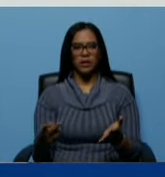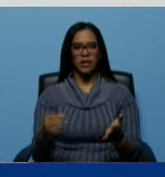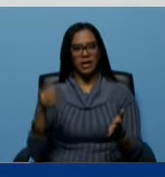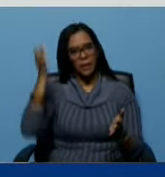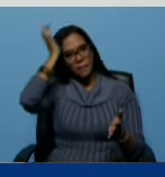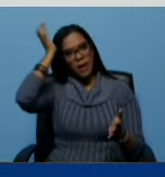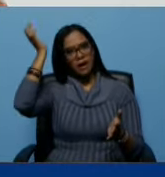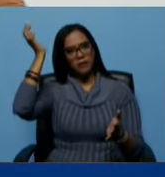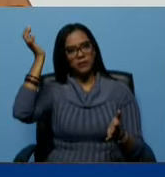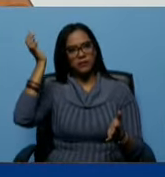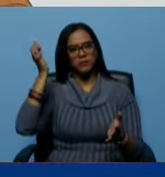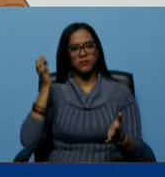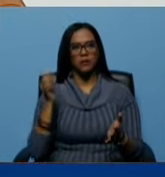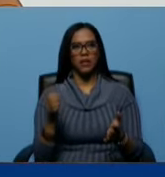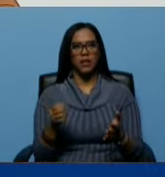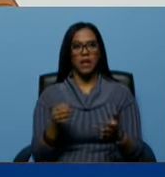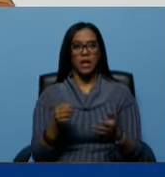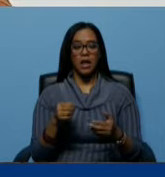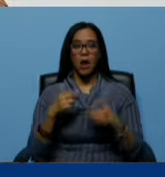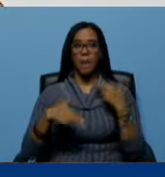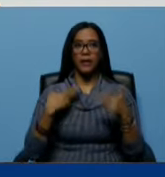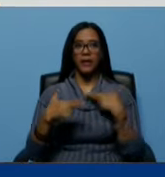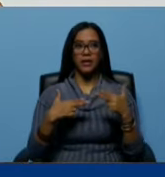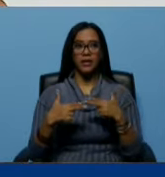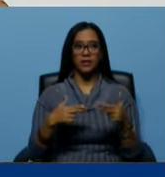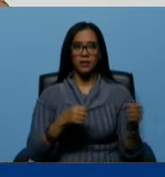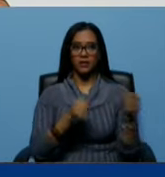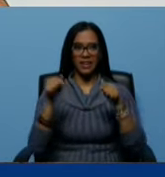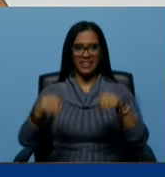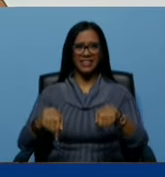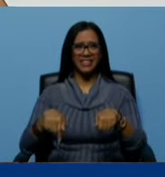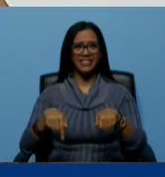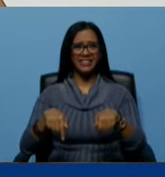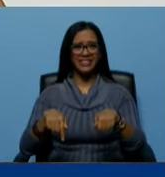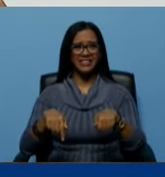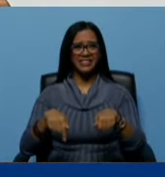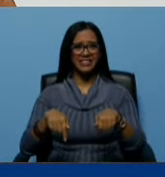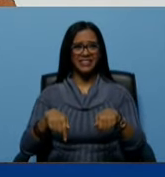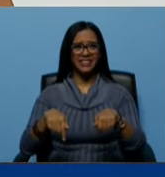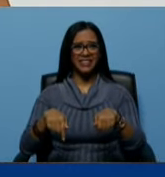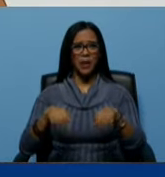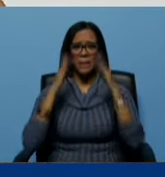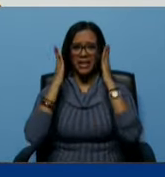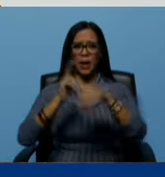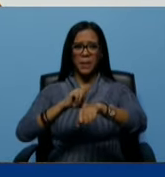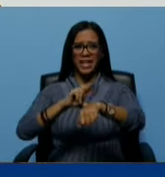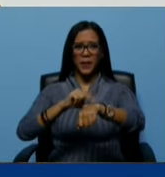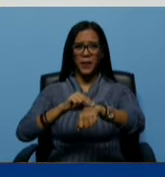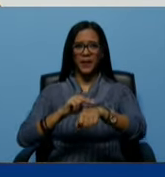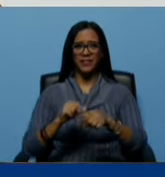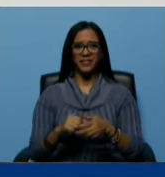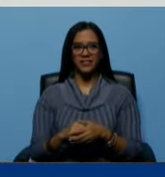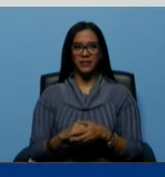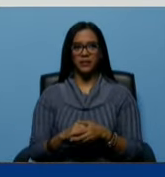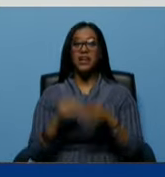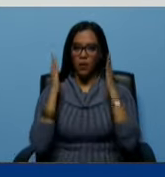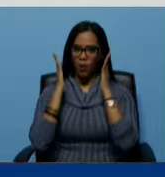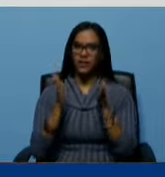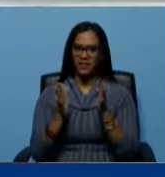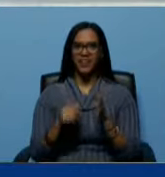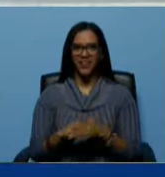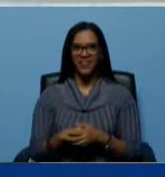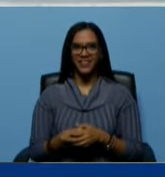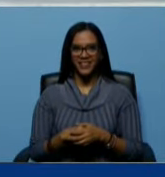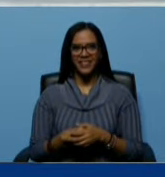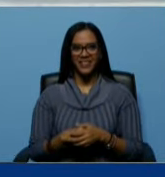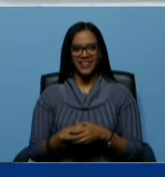durísimo los inmorales agarraron al sujeto y lo trajeron para acá para que lo atendieran aquí y lo atendieron y